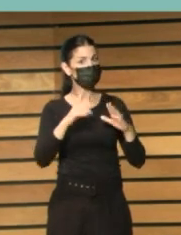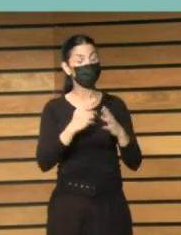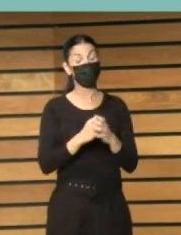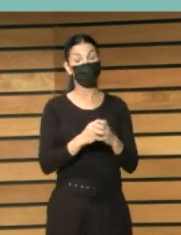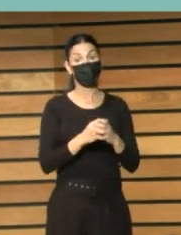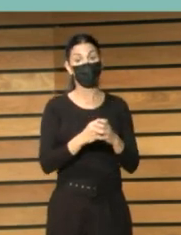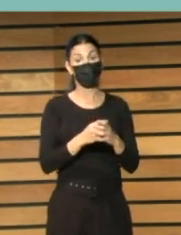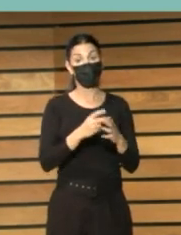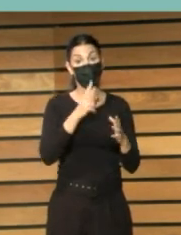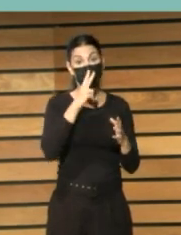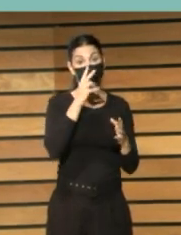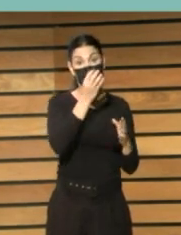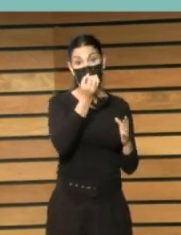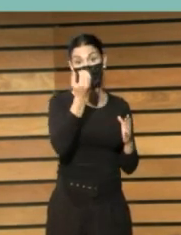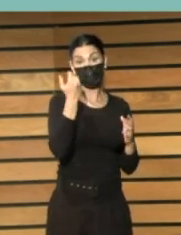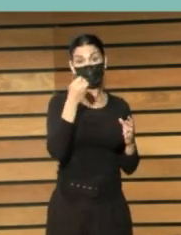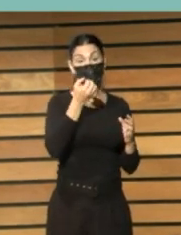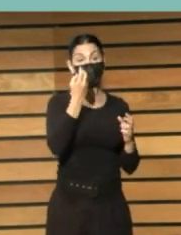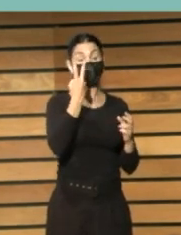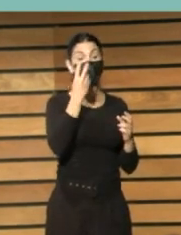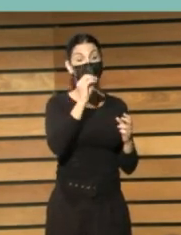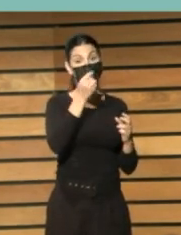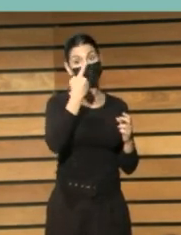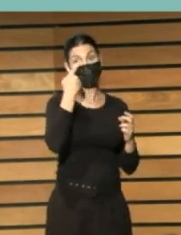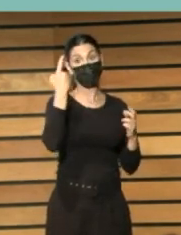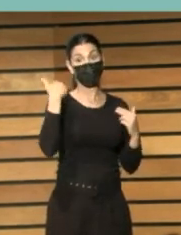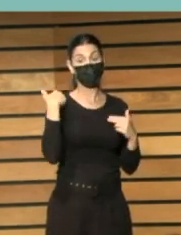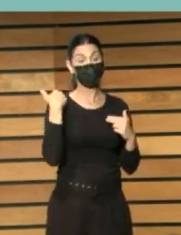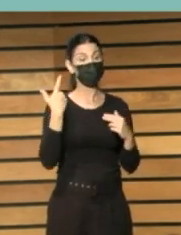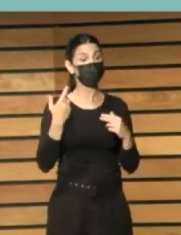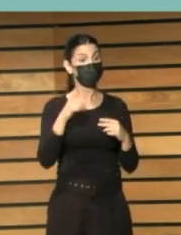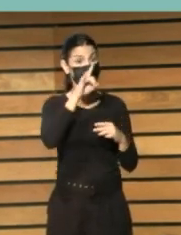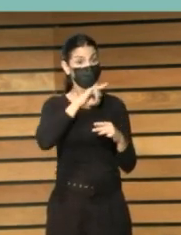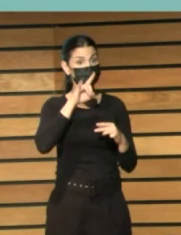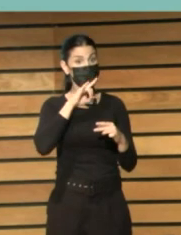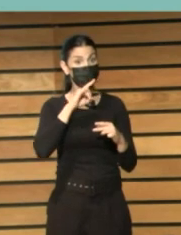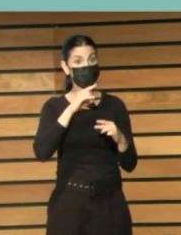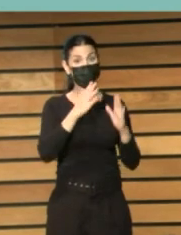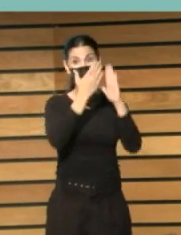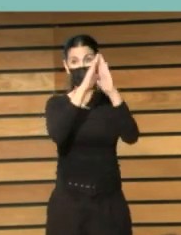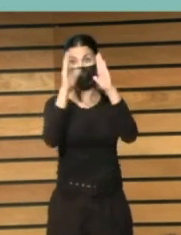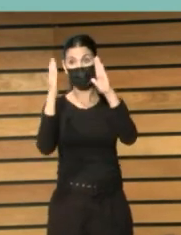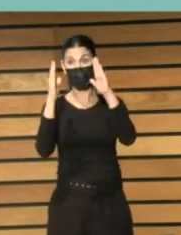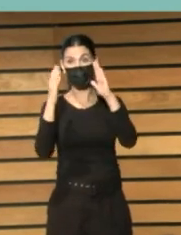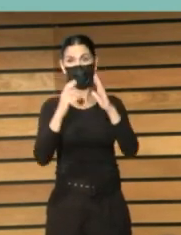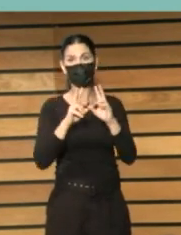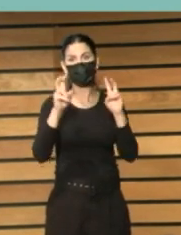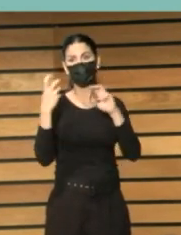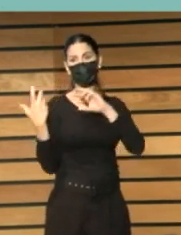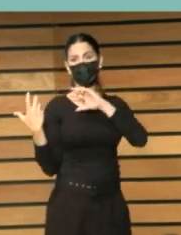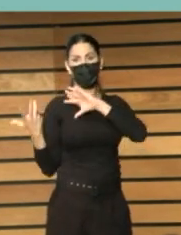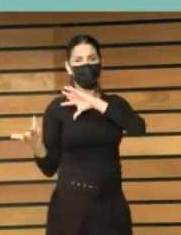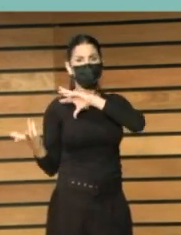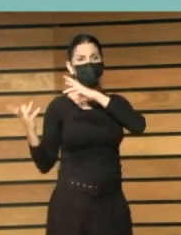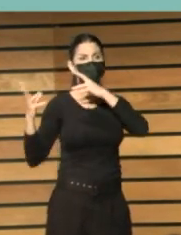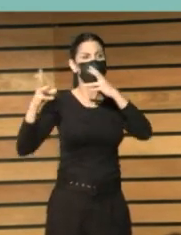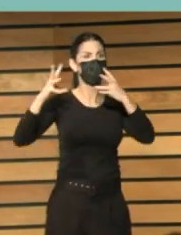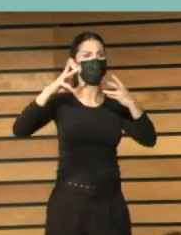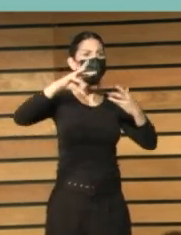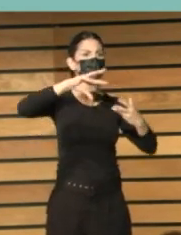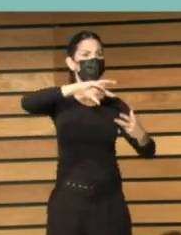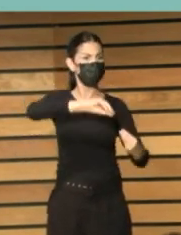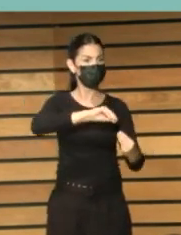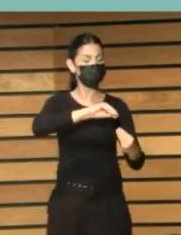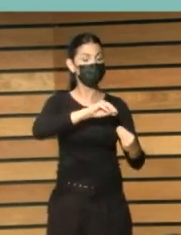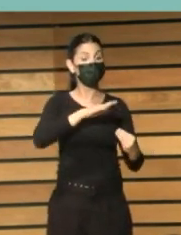Canarias se ha transformado a nivel bibliotecario fundamentalmente por el esfuerzo de los